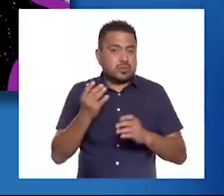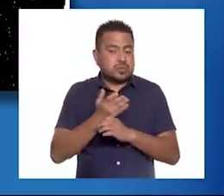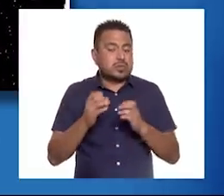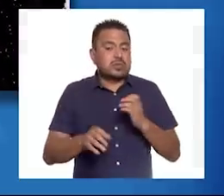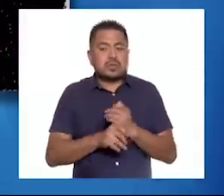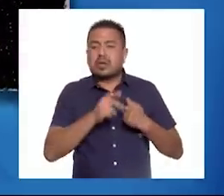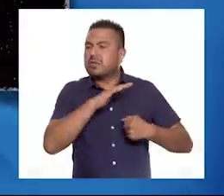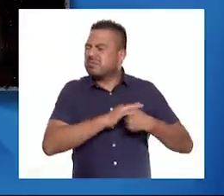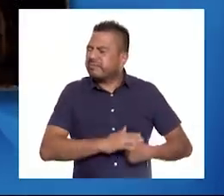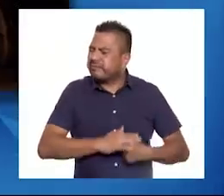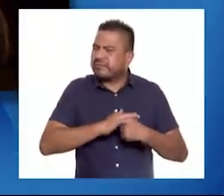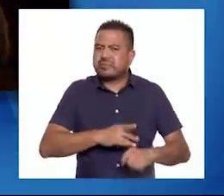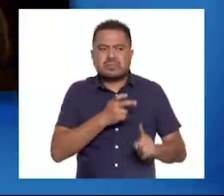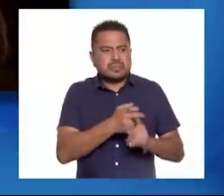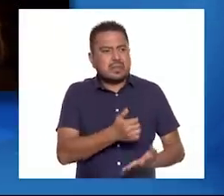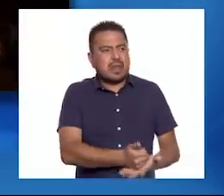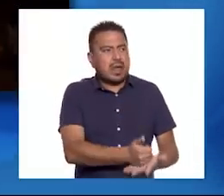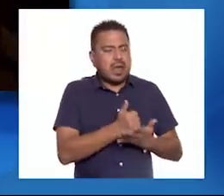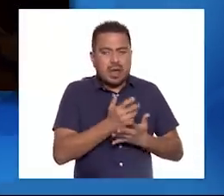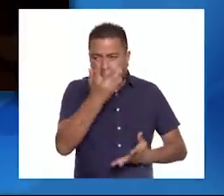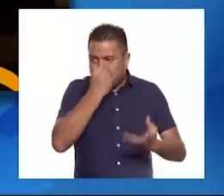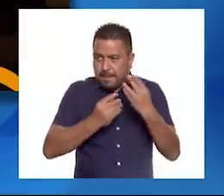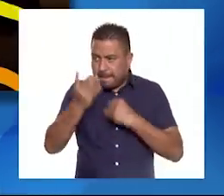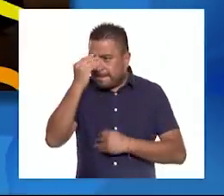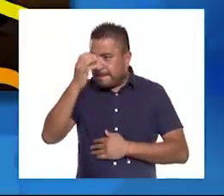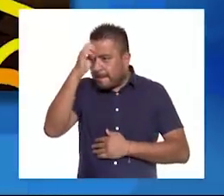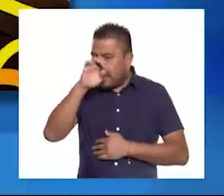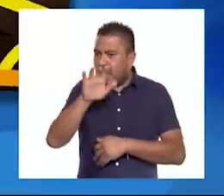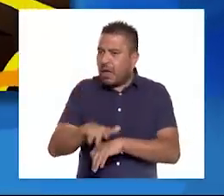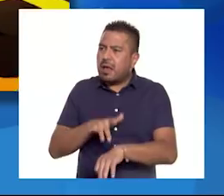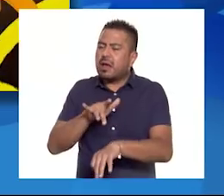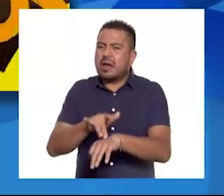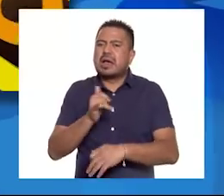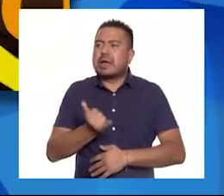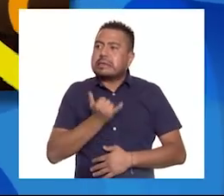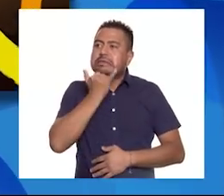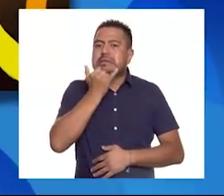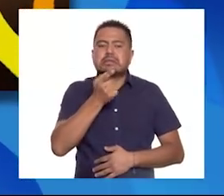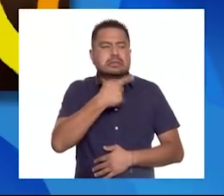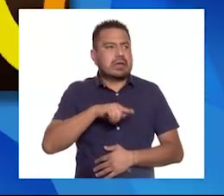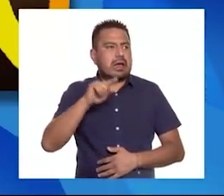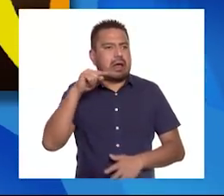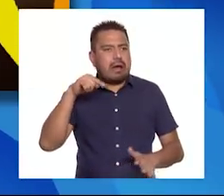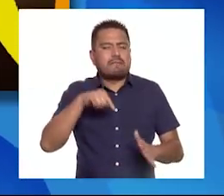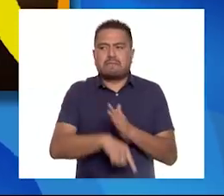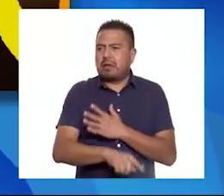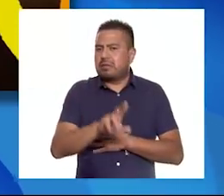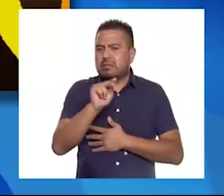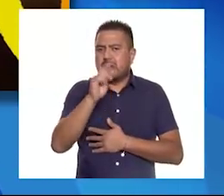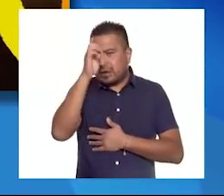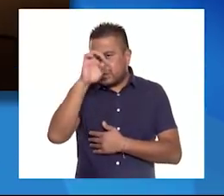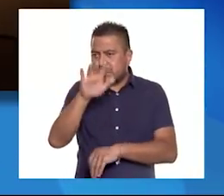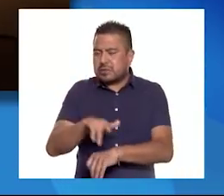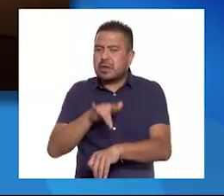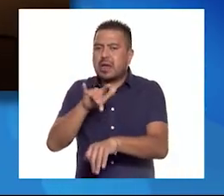cosas? La frustración nos ayuda a aprender de la experiencia. Un error no es un fracaso, es una